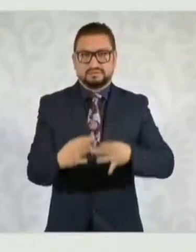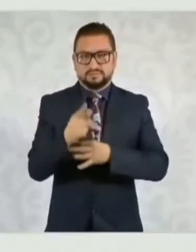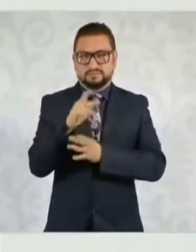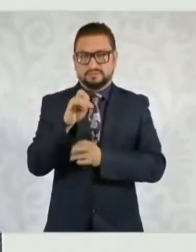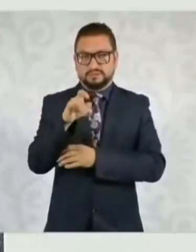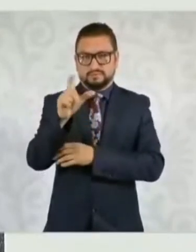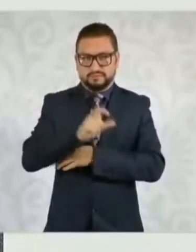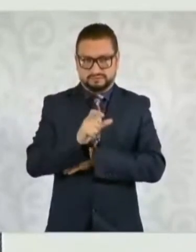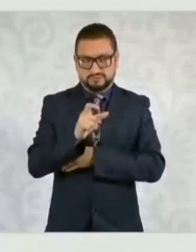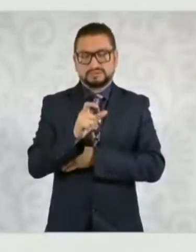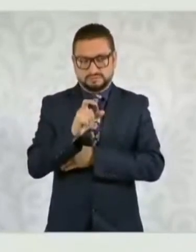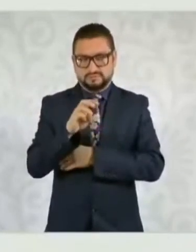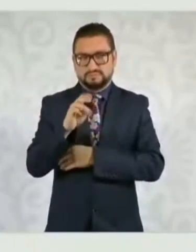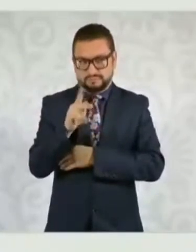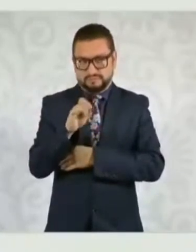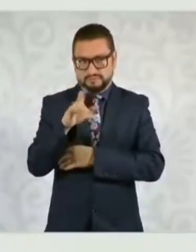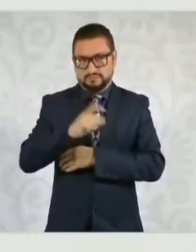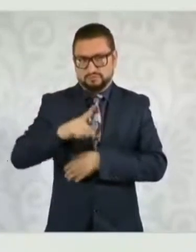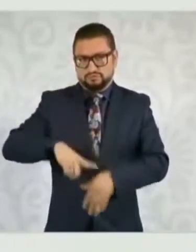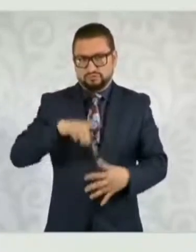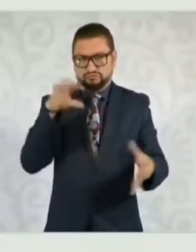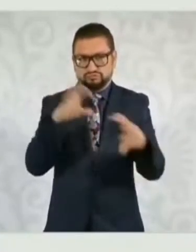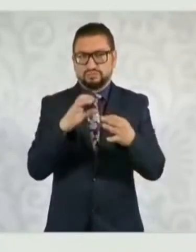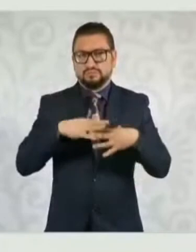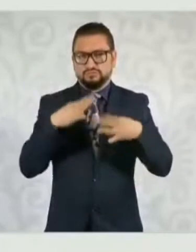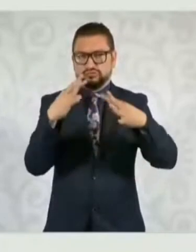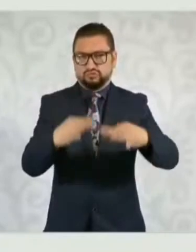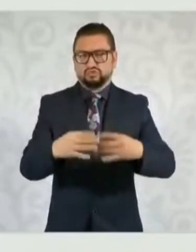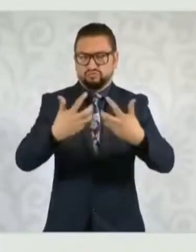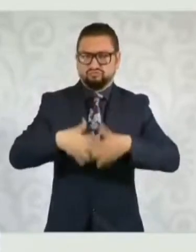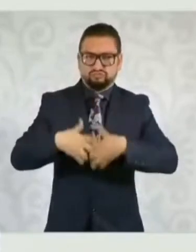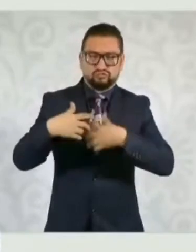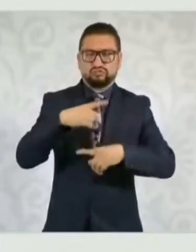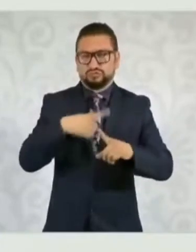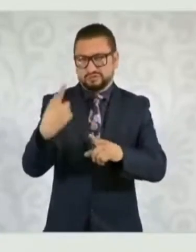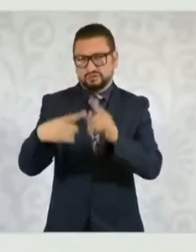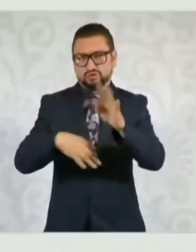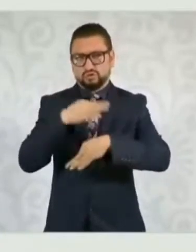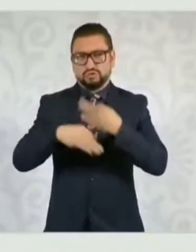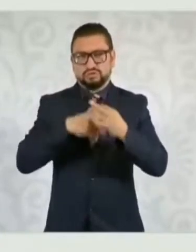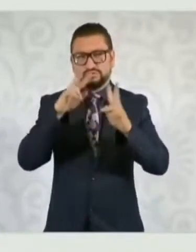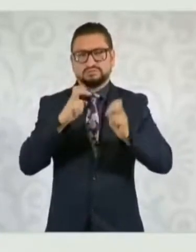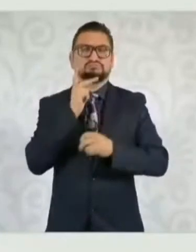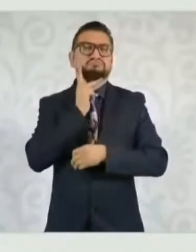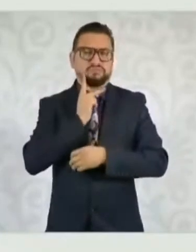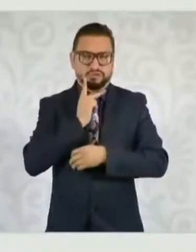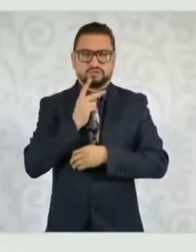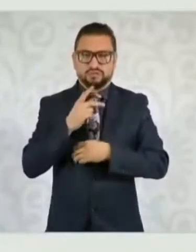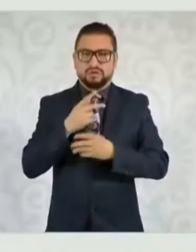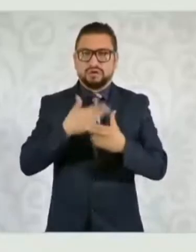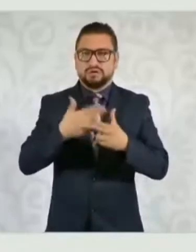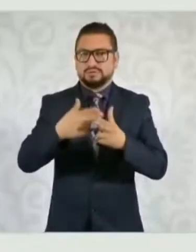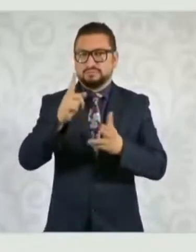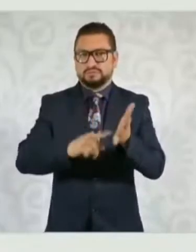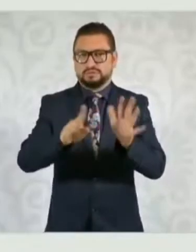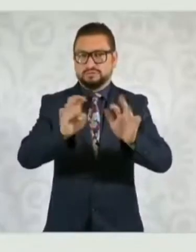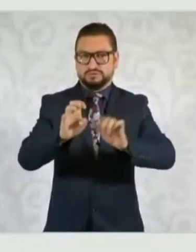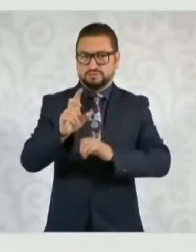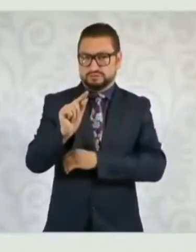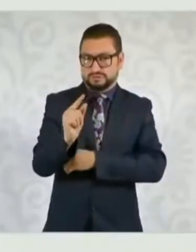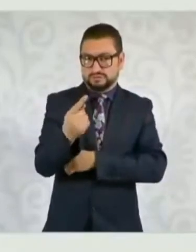Mexicanos como una institución pública que tiene todas las operaciones relacionadas con la industria petrolera. Y hasta 1971